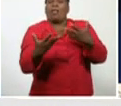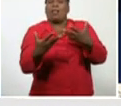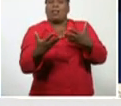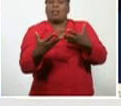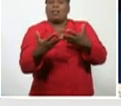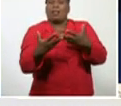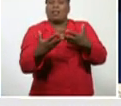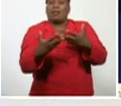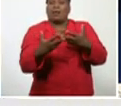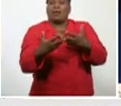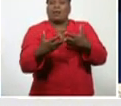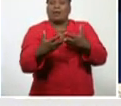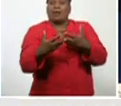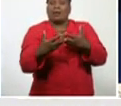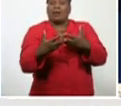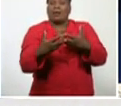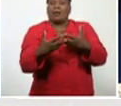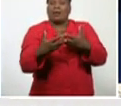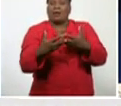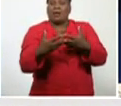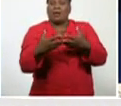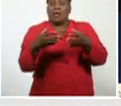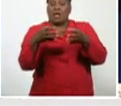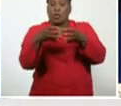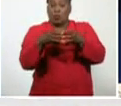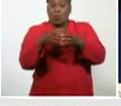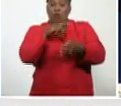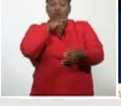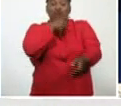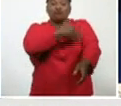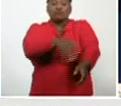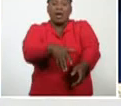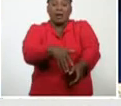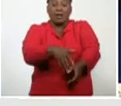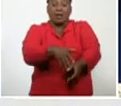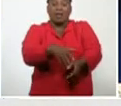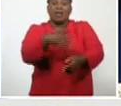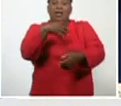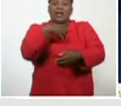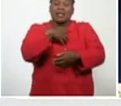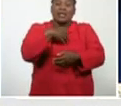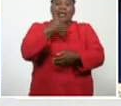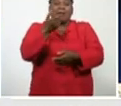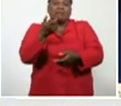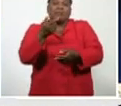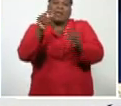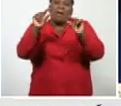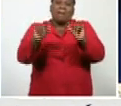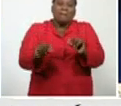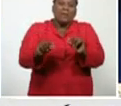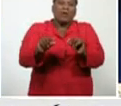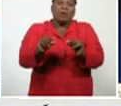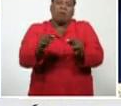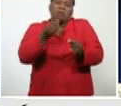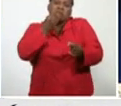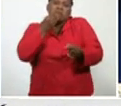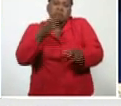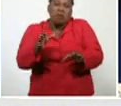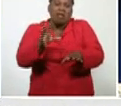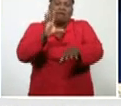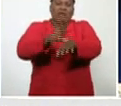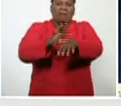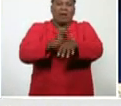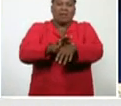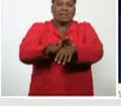menos vulnerable, es, el que tiene, menos probabilidades, o más, en el caso, del grupo A, de